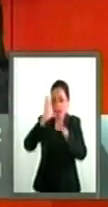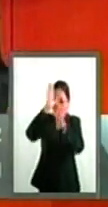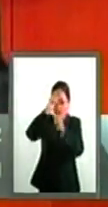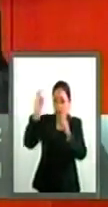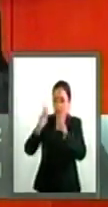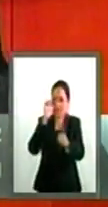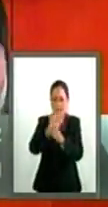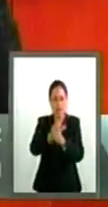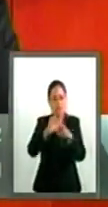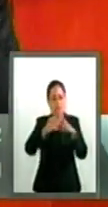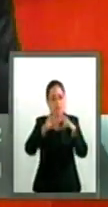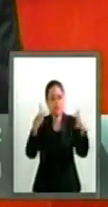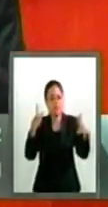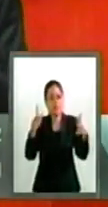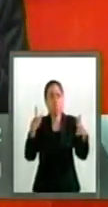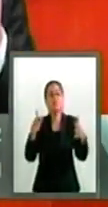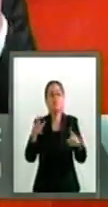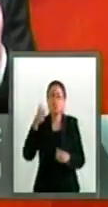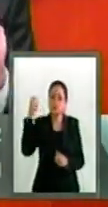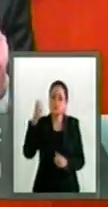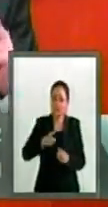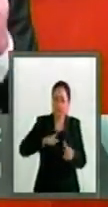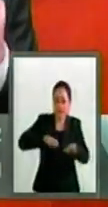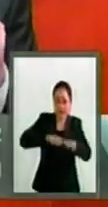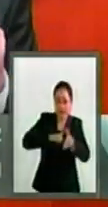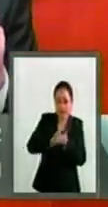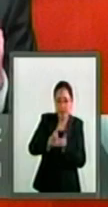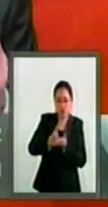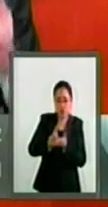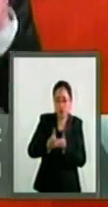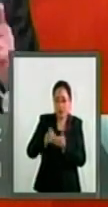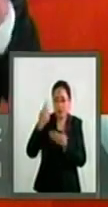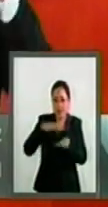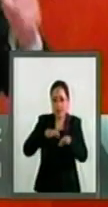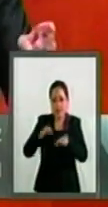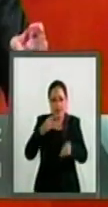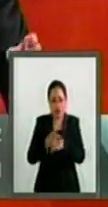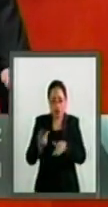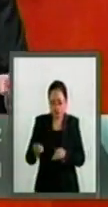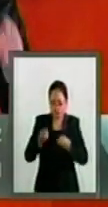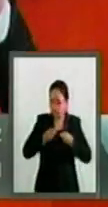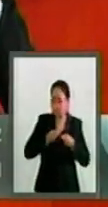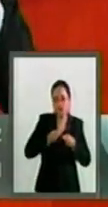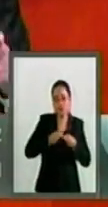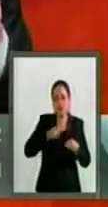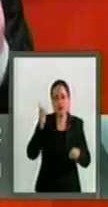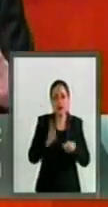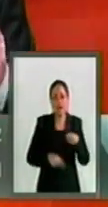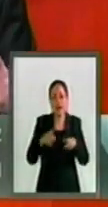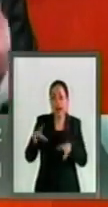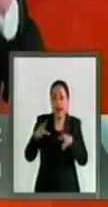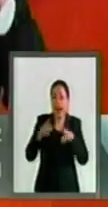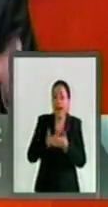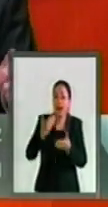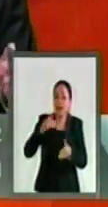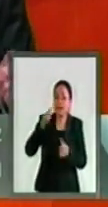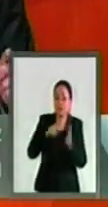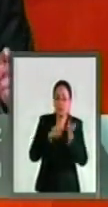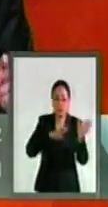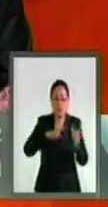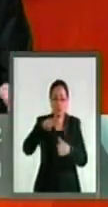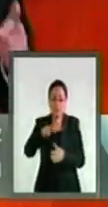y eliminó los derechos laborales adquiridos por el Magisterio desde 1917